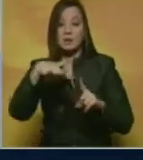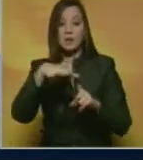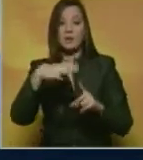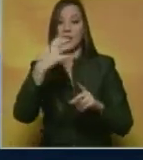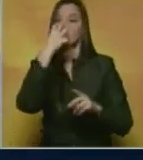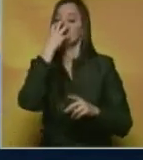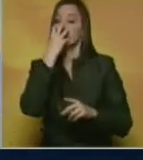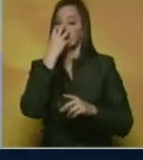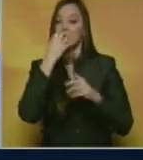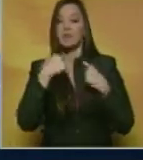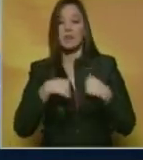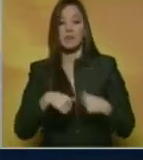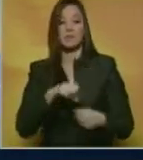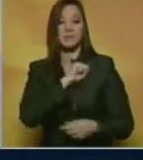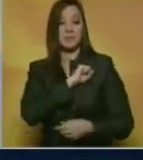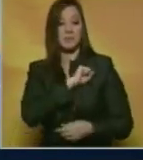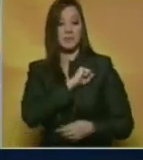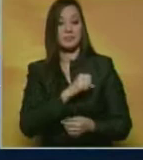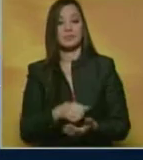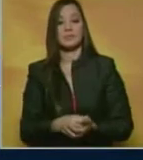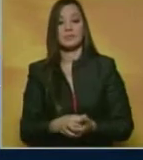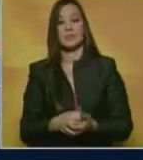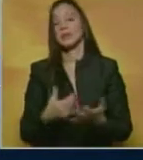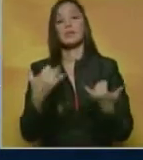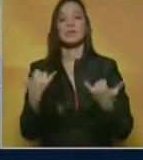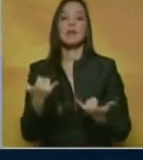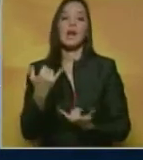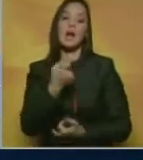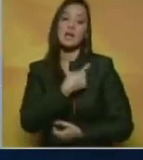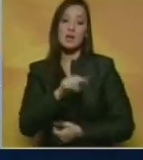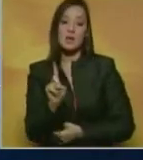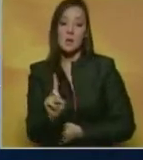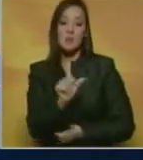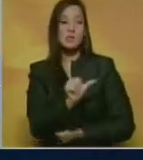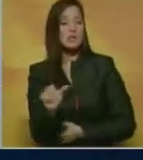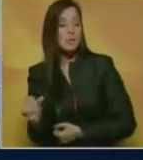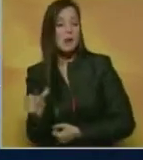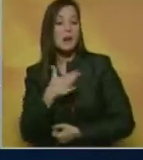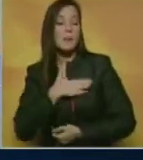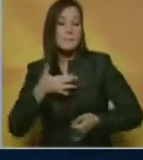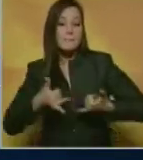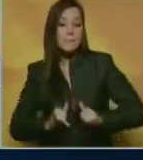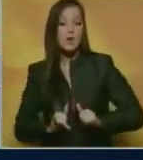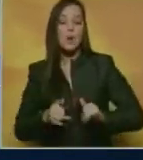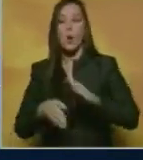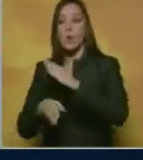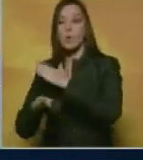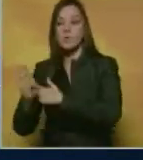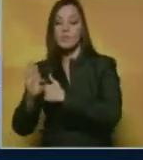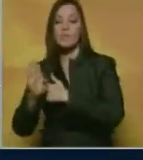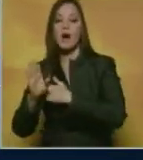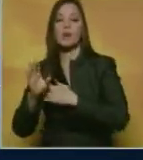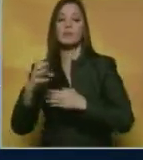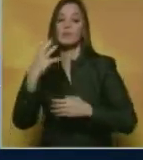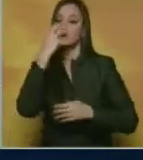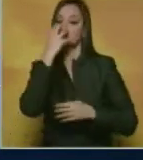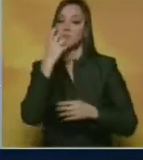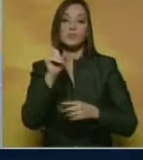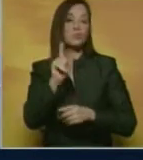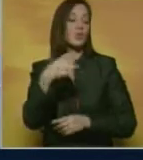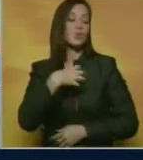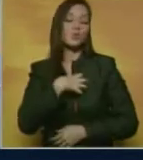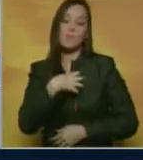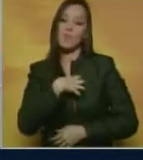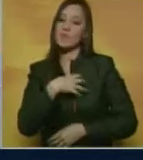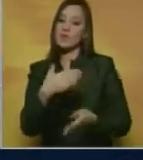Mi hijo tiene una semana ya que él va para quirófano a hacerle su estudio y no se le ha